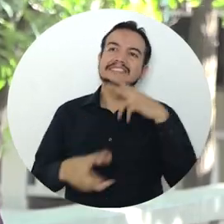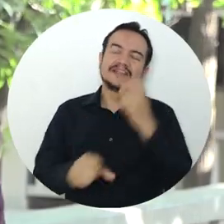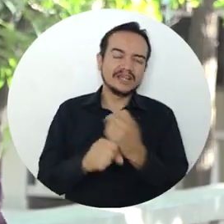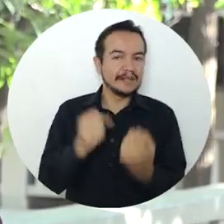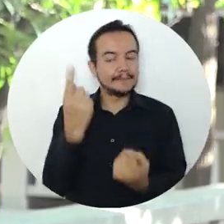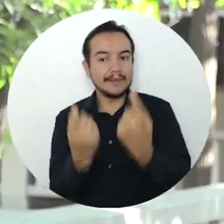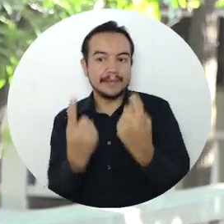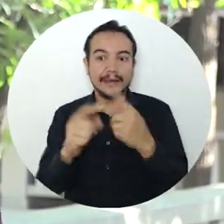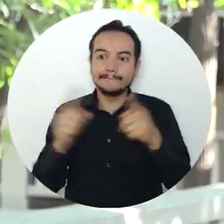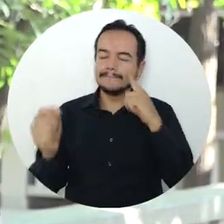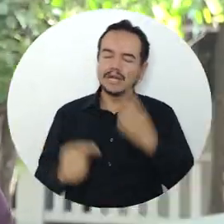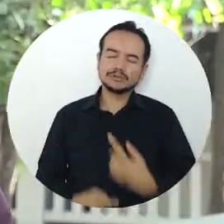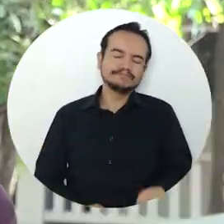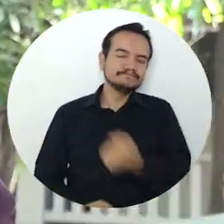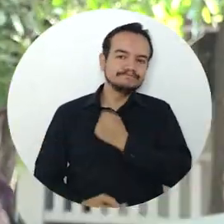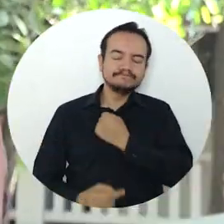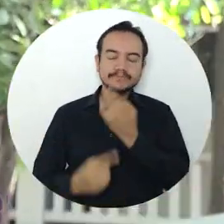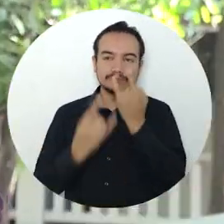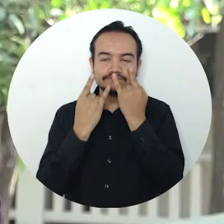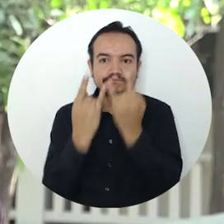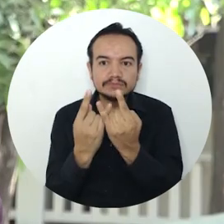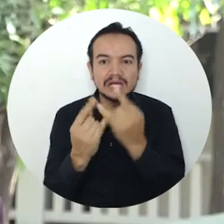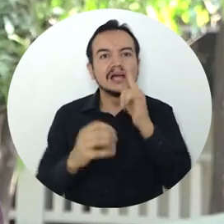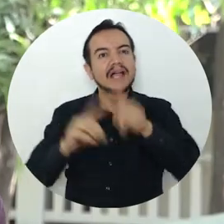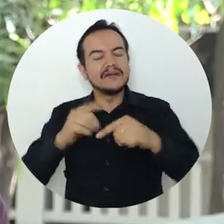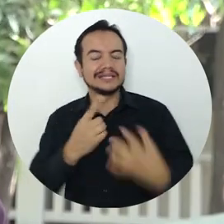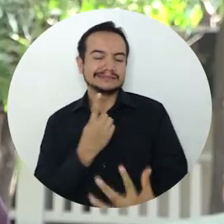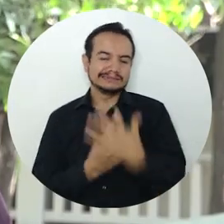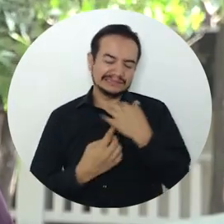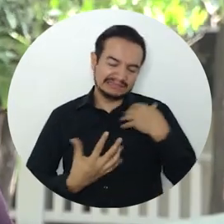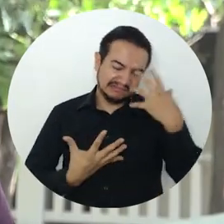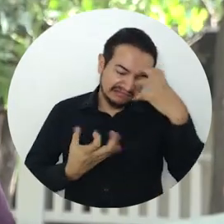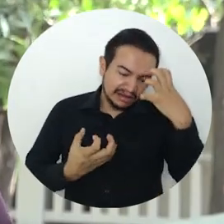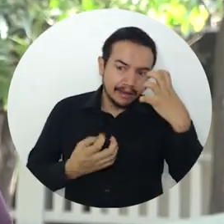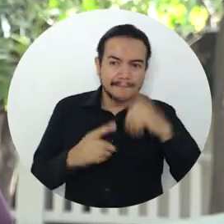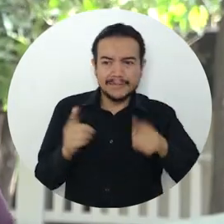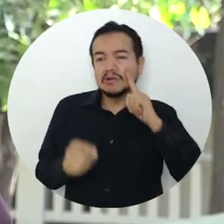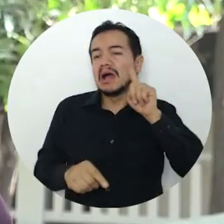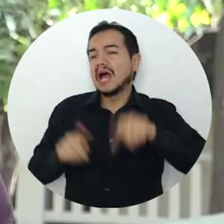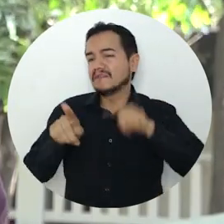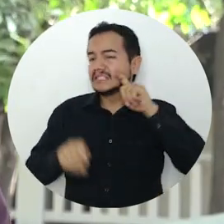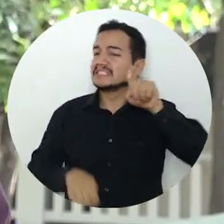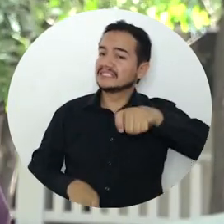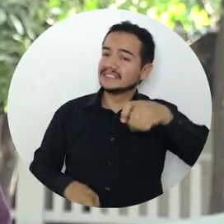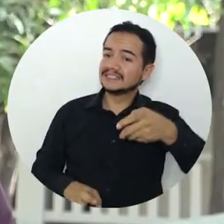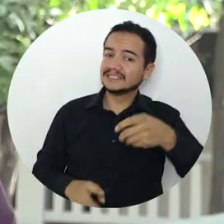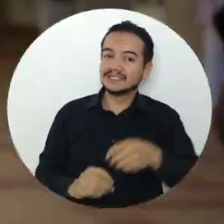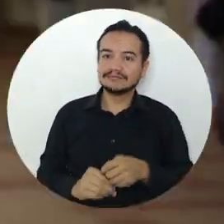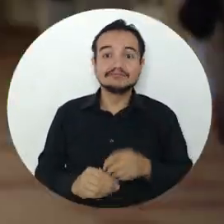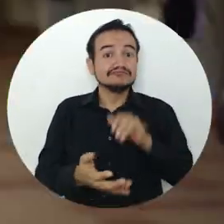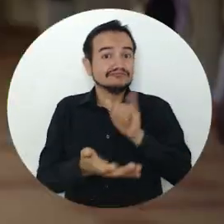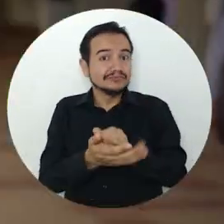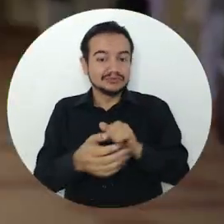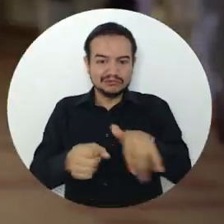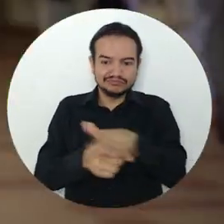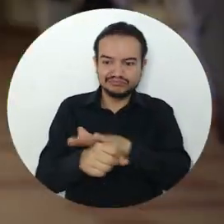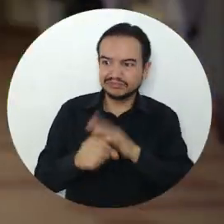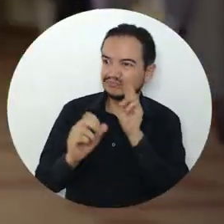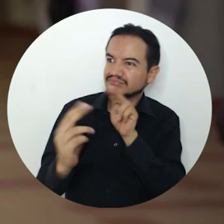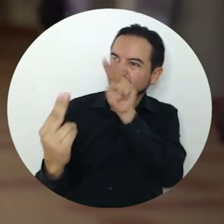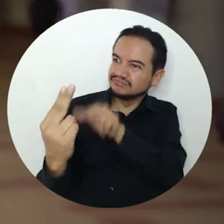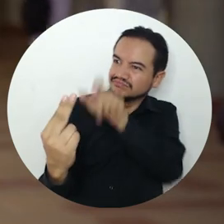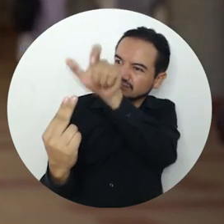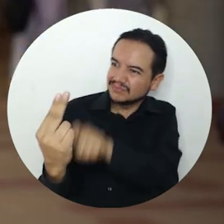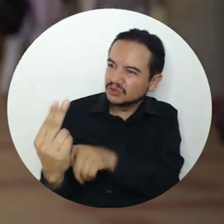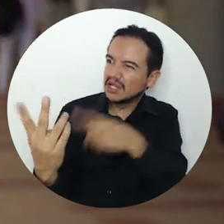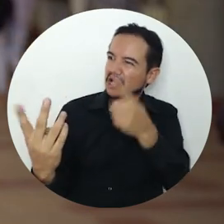es extremadamente apasionante. Hay un montón de oportunidades para sentir fracaso y frustración pero son necesarias. Permiten eso, ese